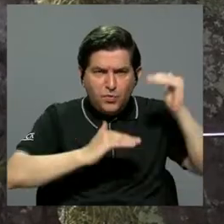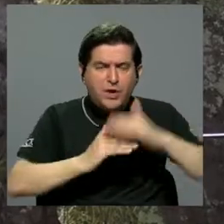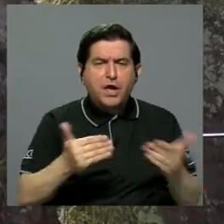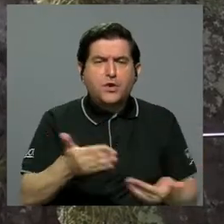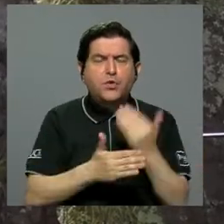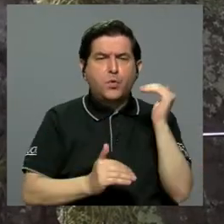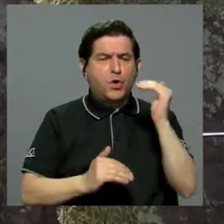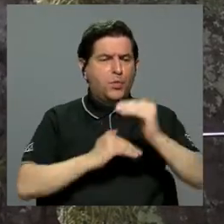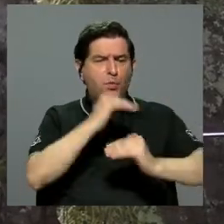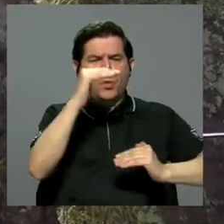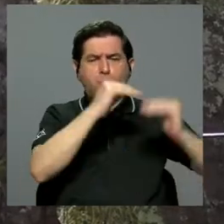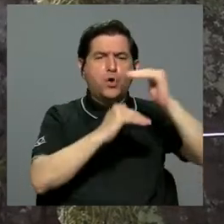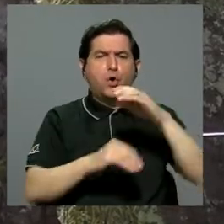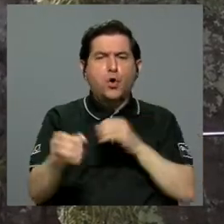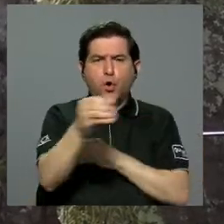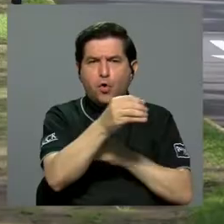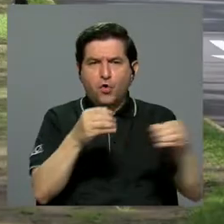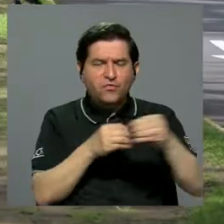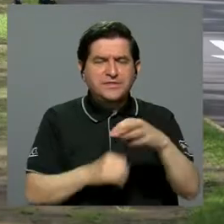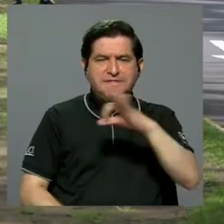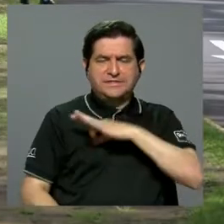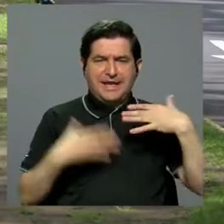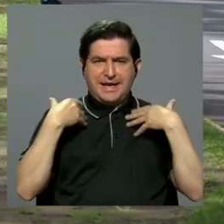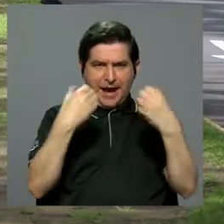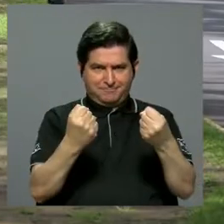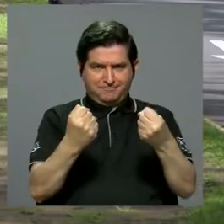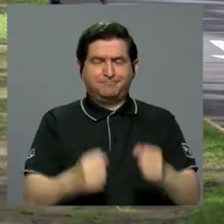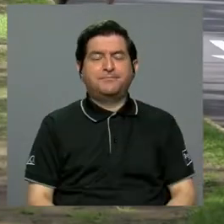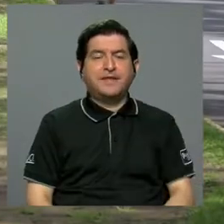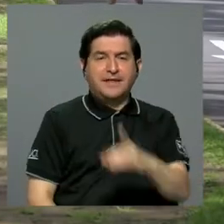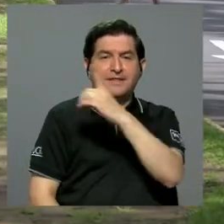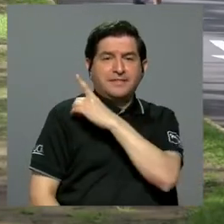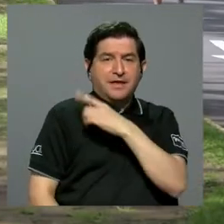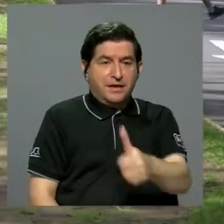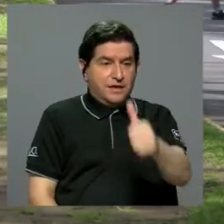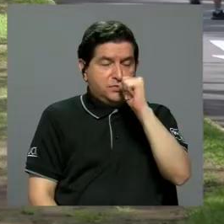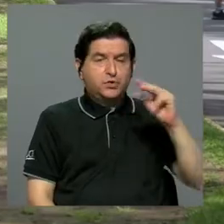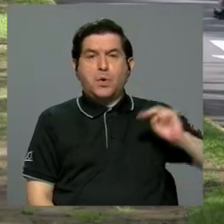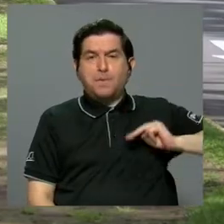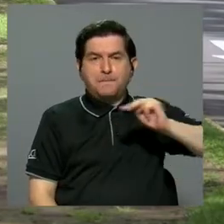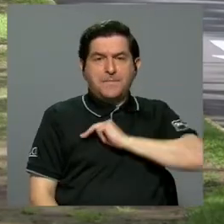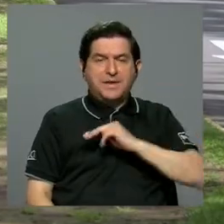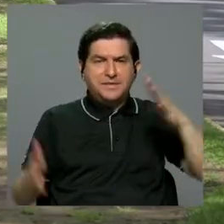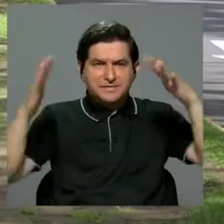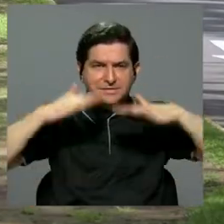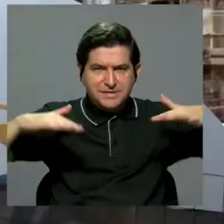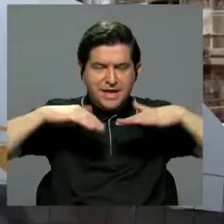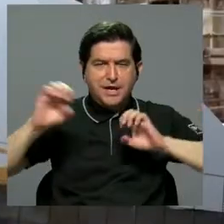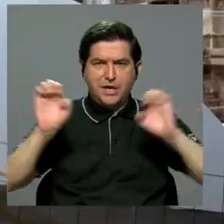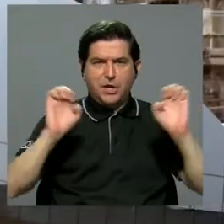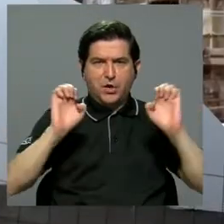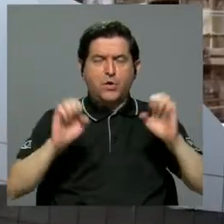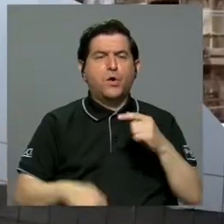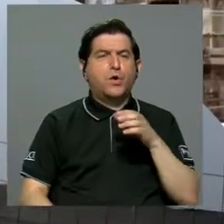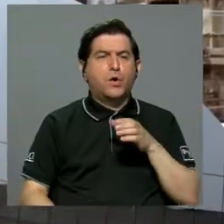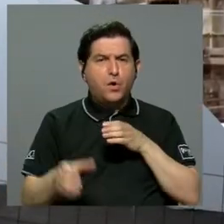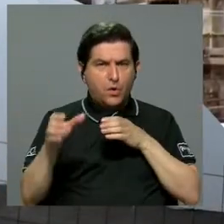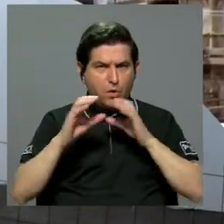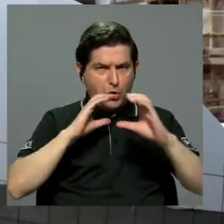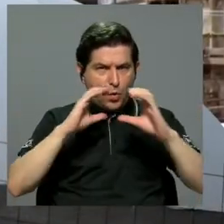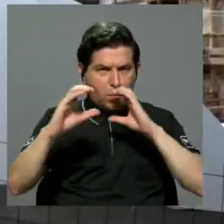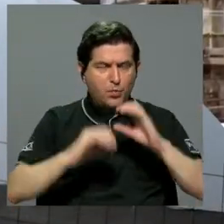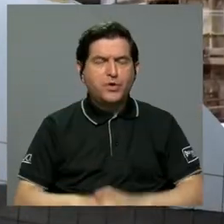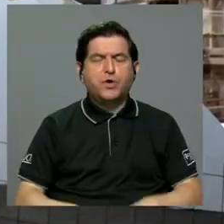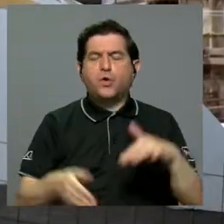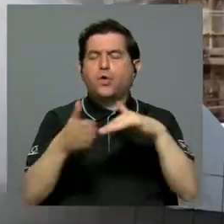construye el nuevo edificio de la Oficina de Bienestar y Salud, la Dirección de Aguas del Ministerio de Ambiente y Energía comunicó a